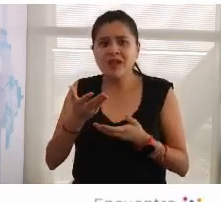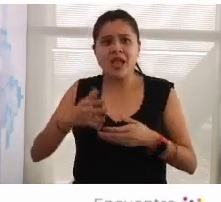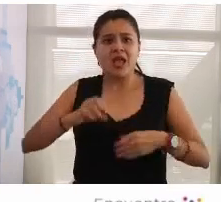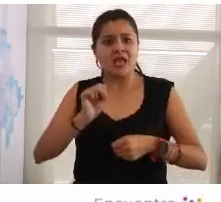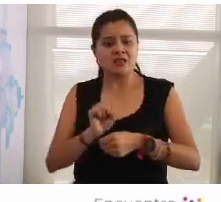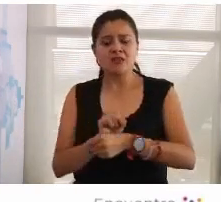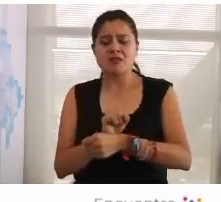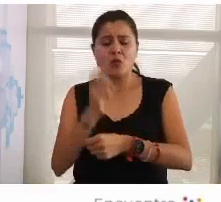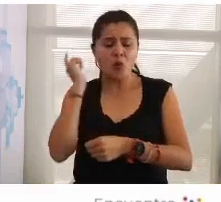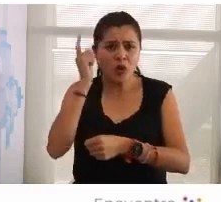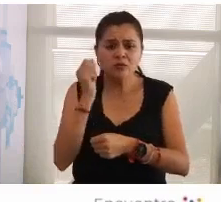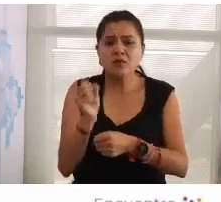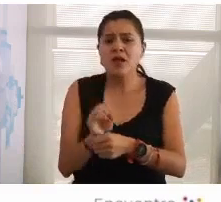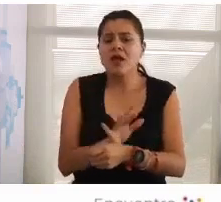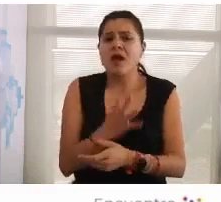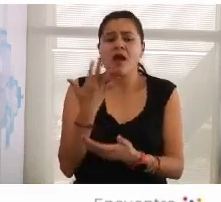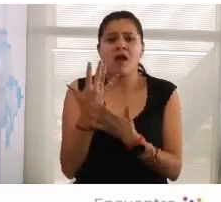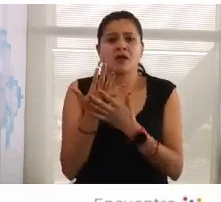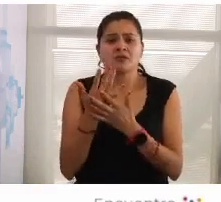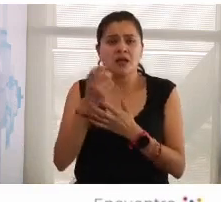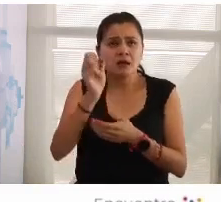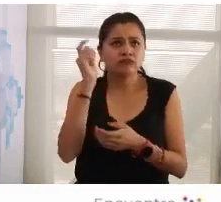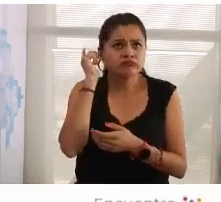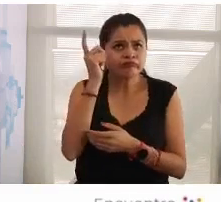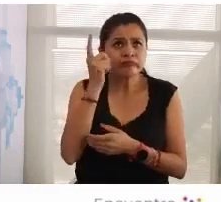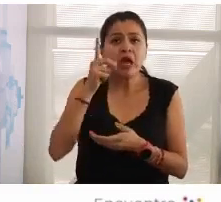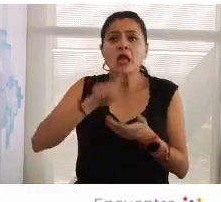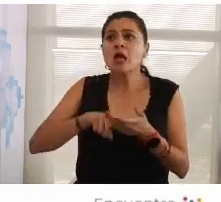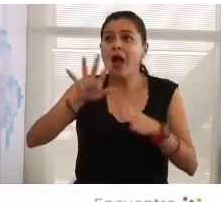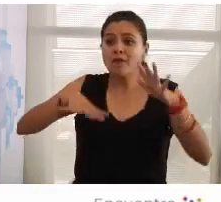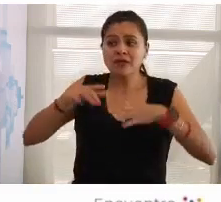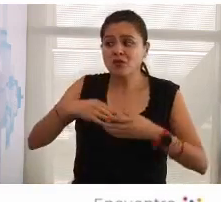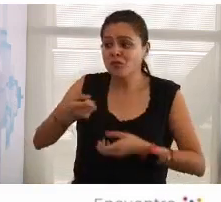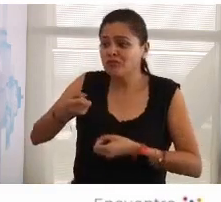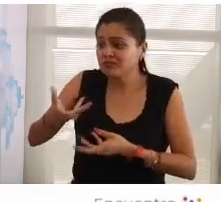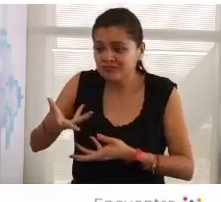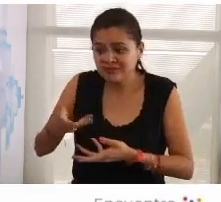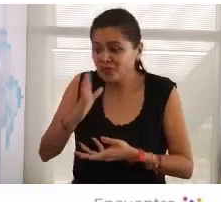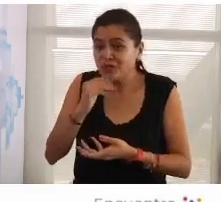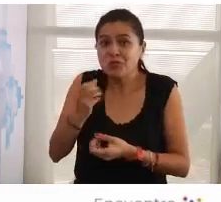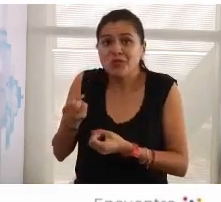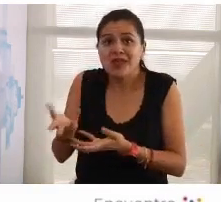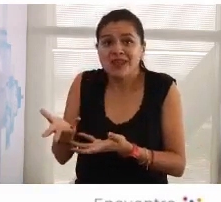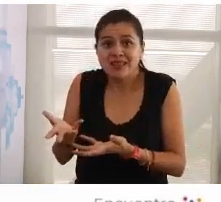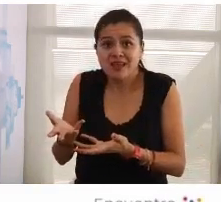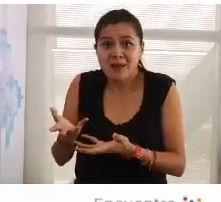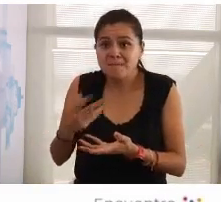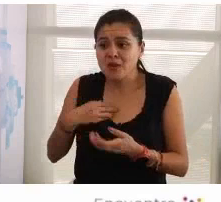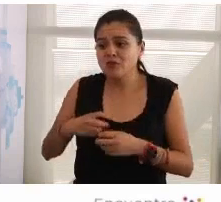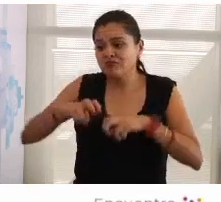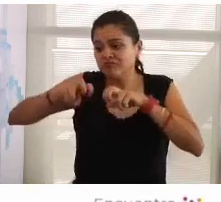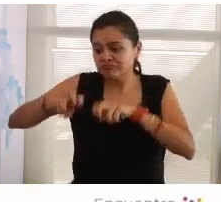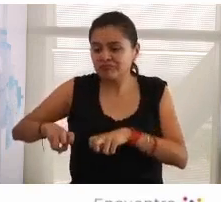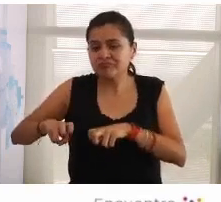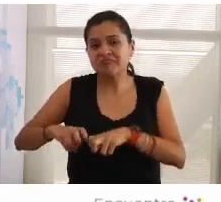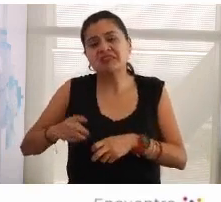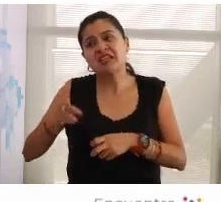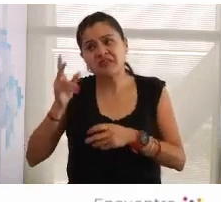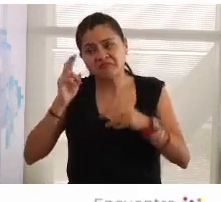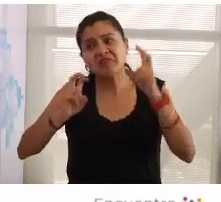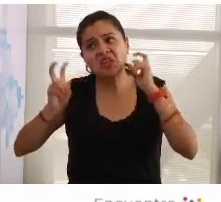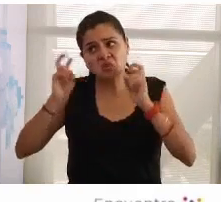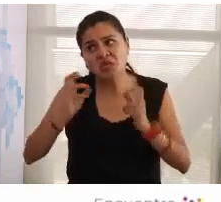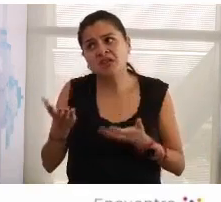de escucharlo porque llega un momento que no tienes más nada que darle sino simplemente sentarte al lado y escuchar porque no puedes hacer más nada ¿sabes?